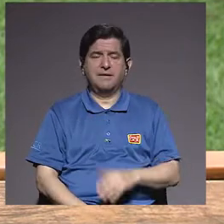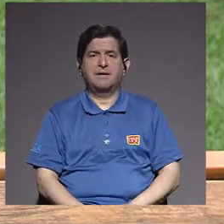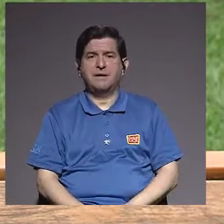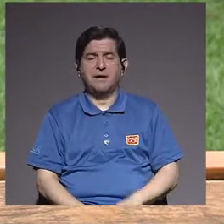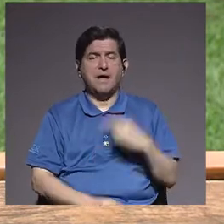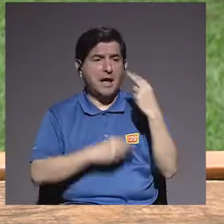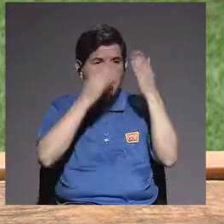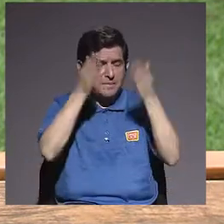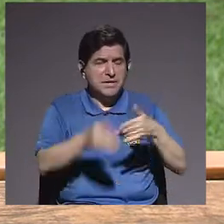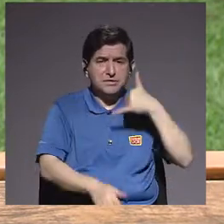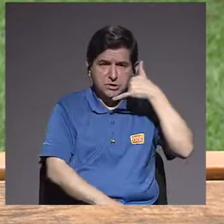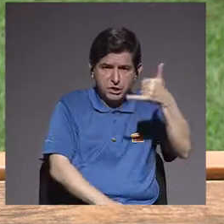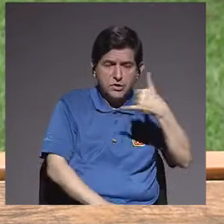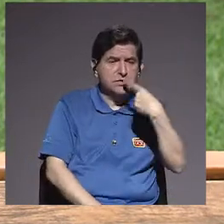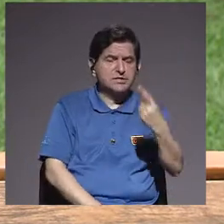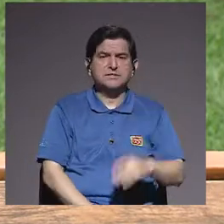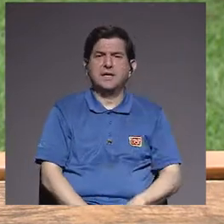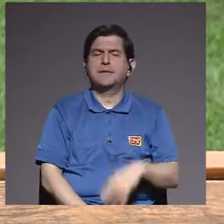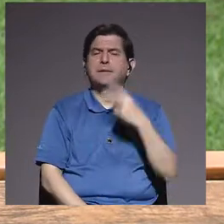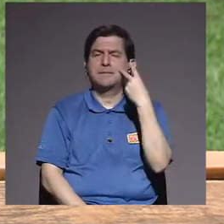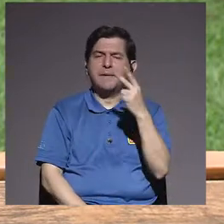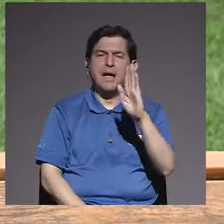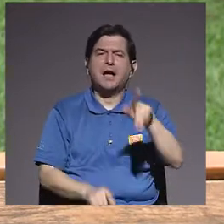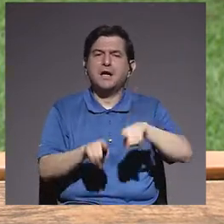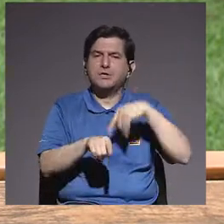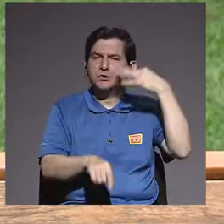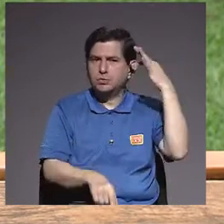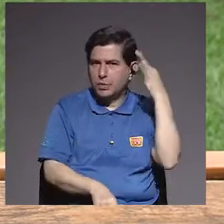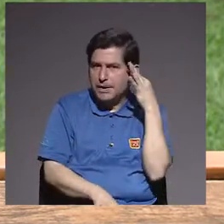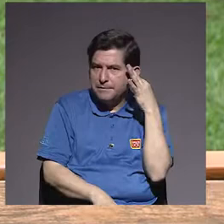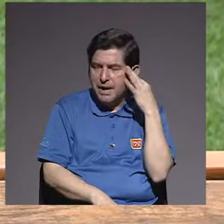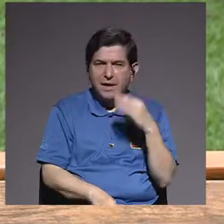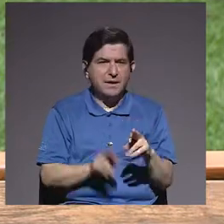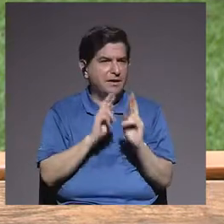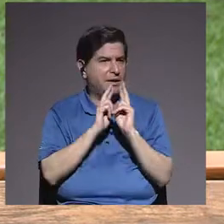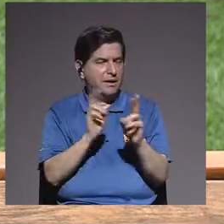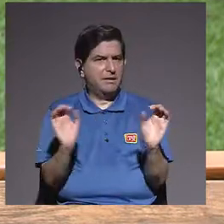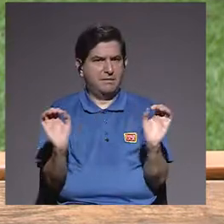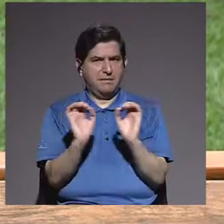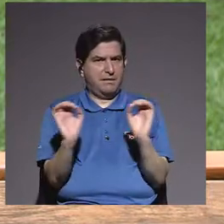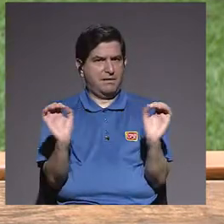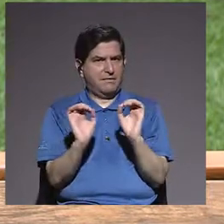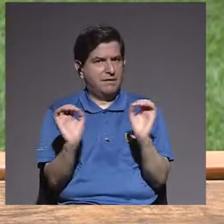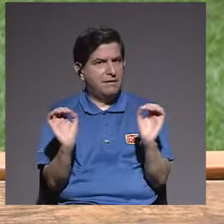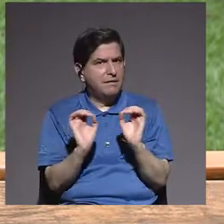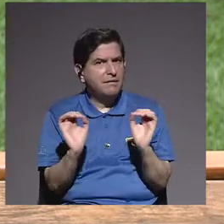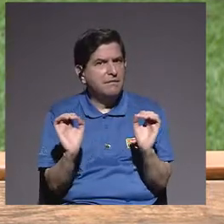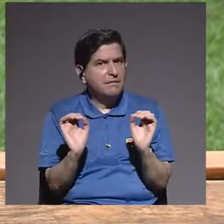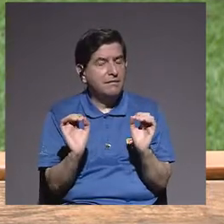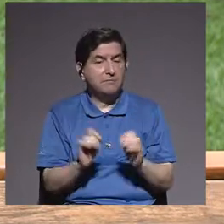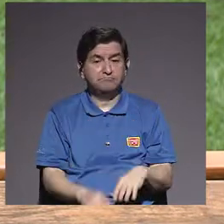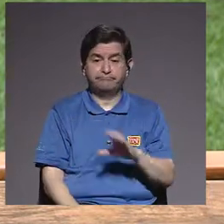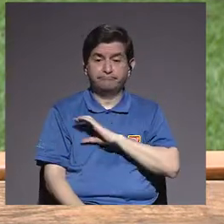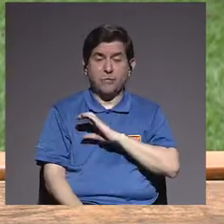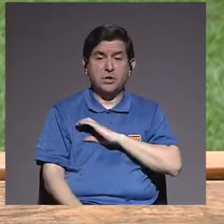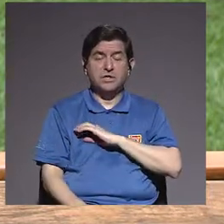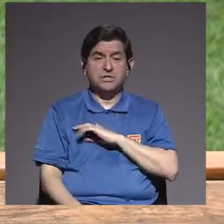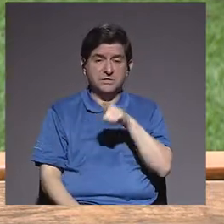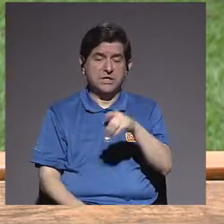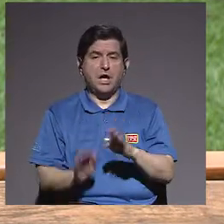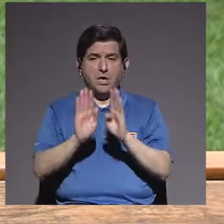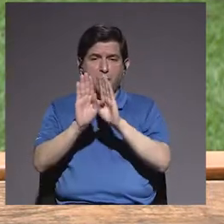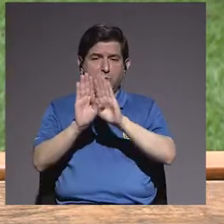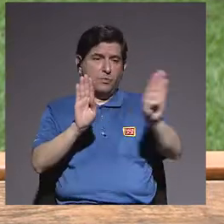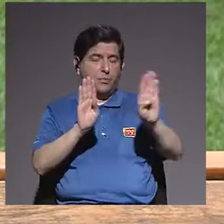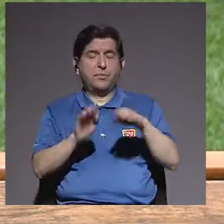los vecinos la llamaron y le dijeron, mire, su hermana no responde. Y, bueno, la policía abrió y